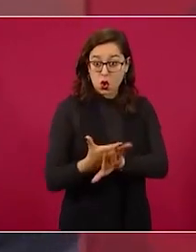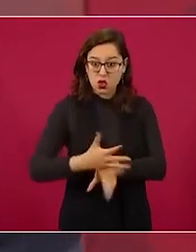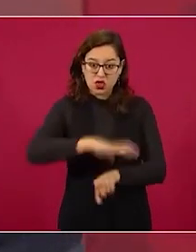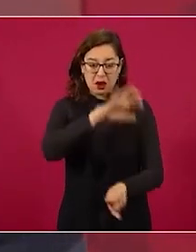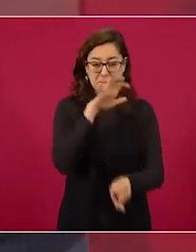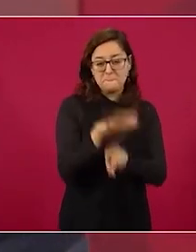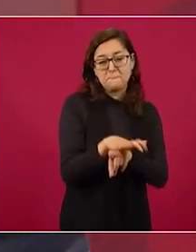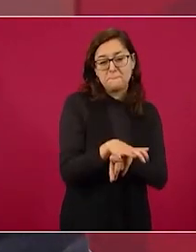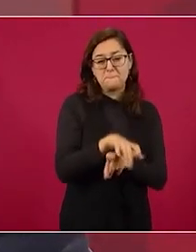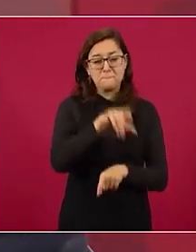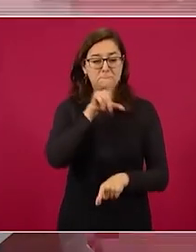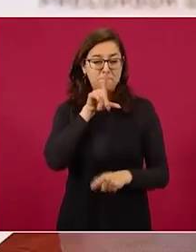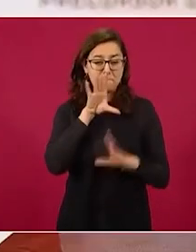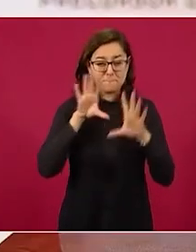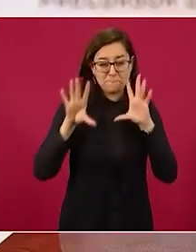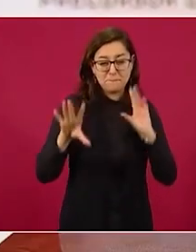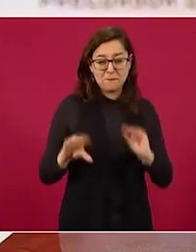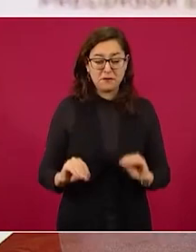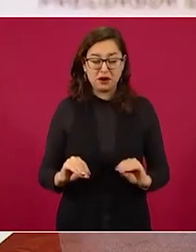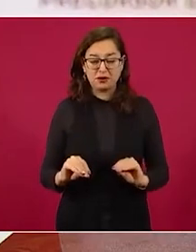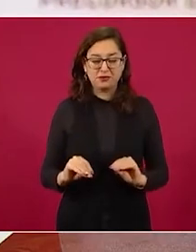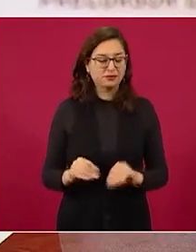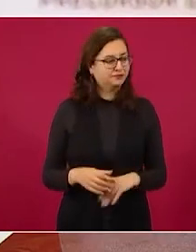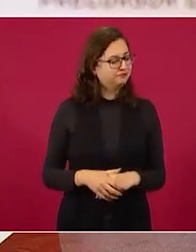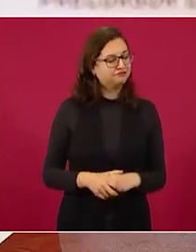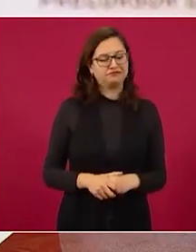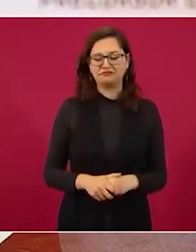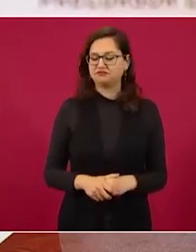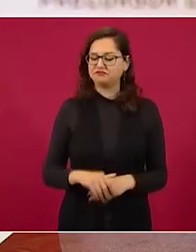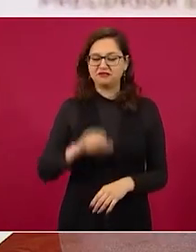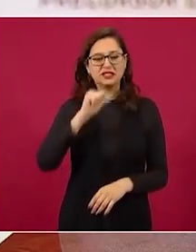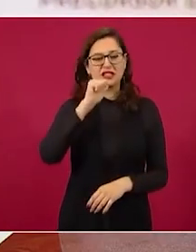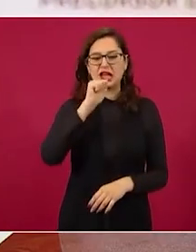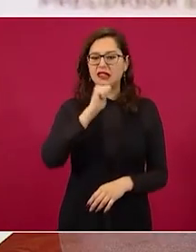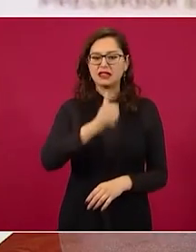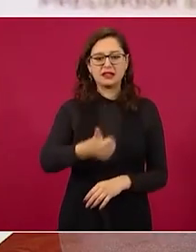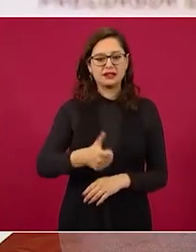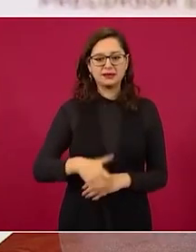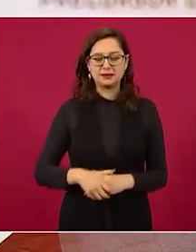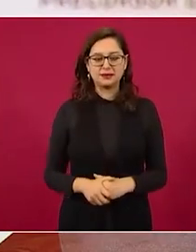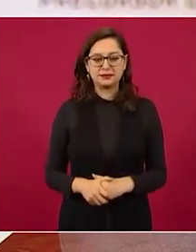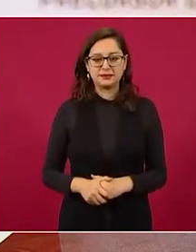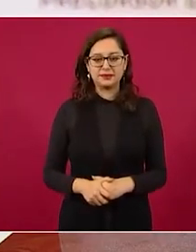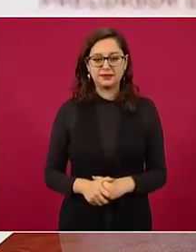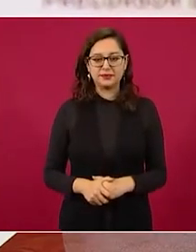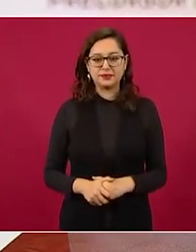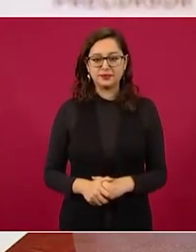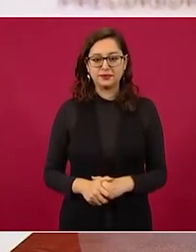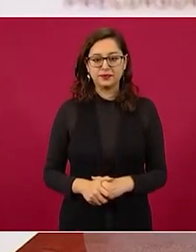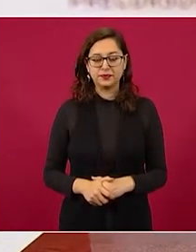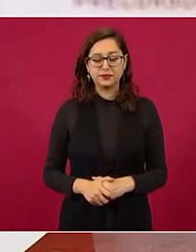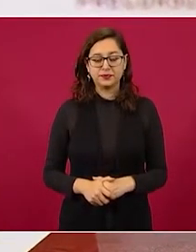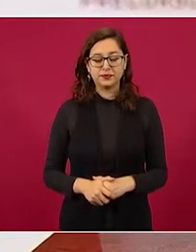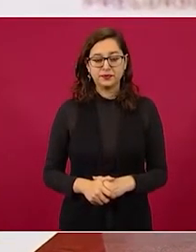censurado por sus expresiones manifestaciones este señor